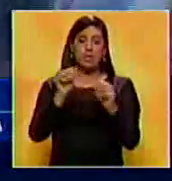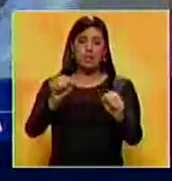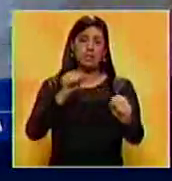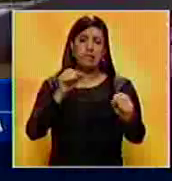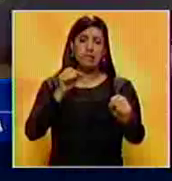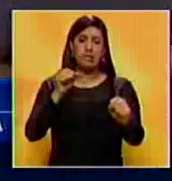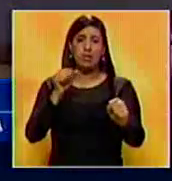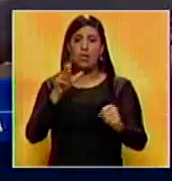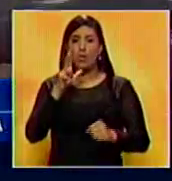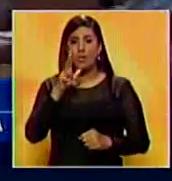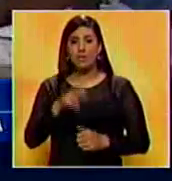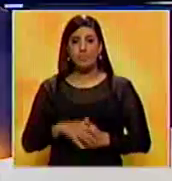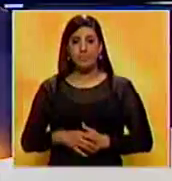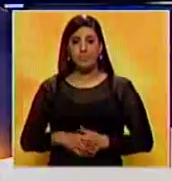electrocutación.